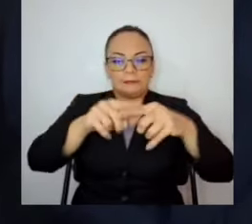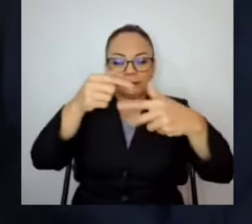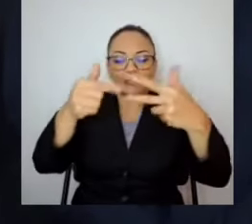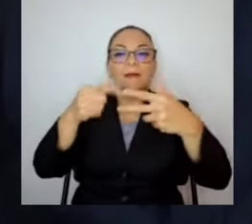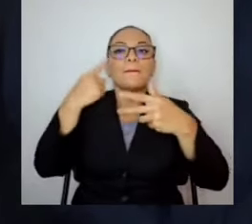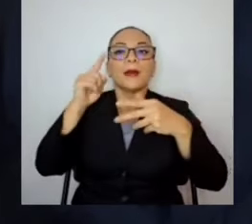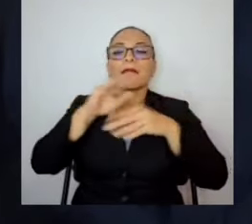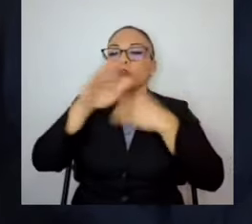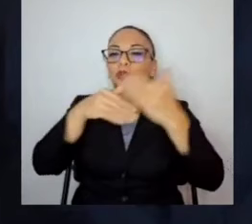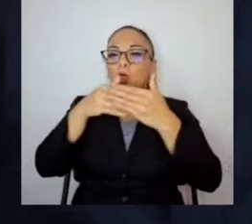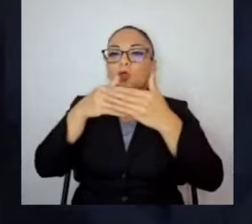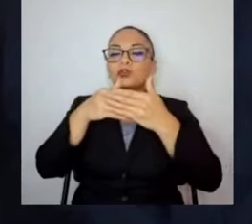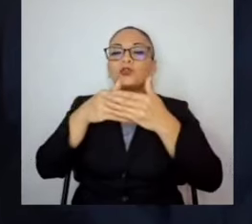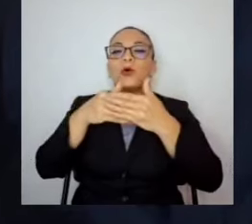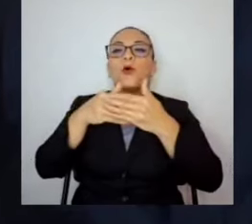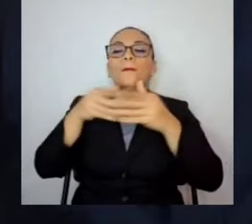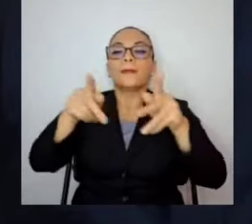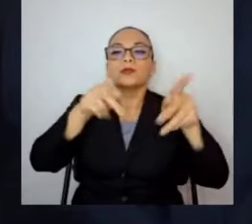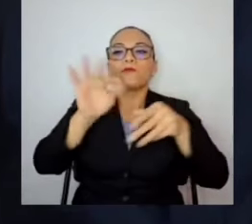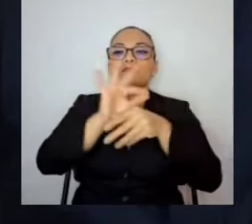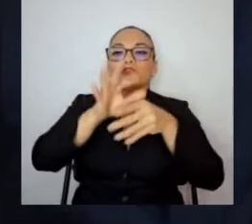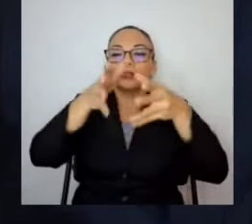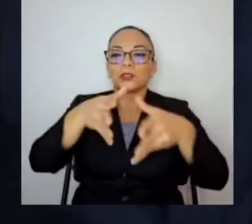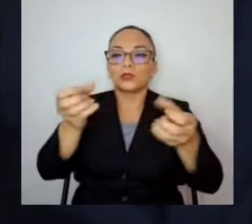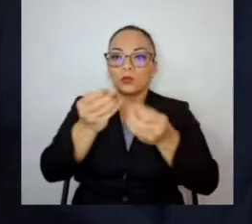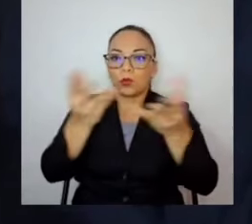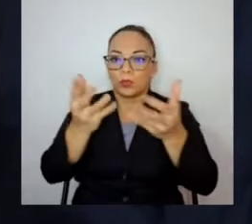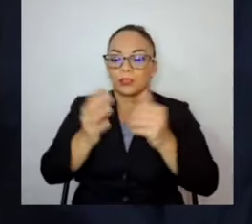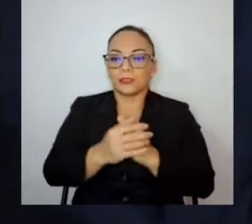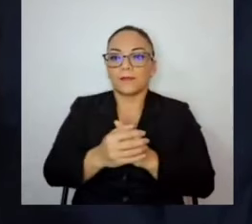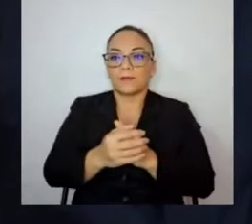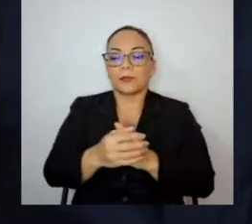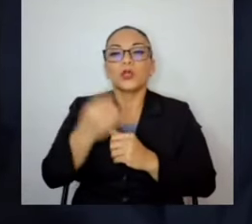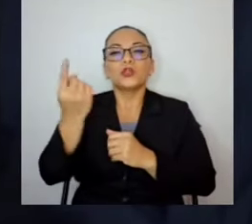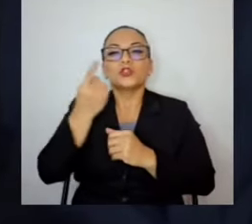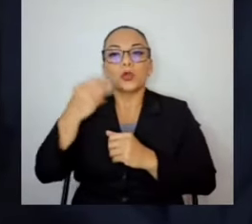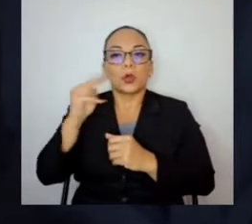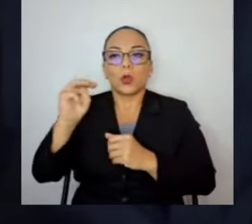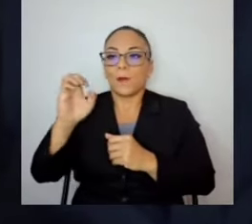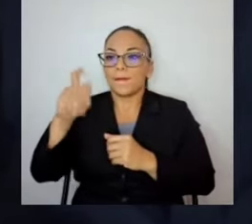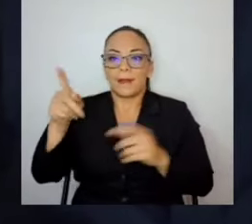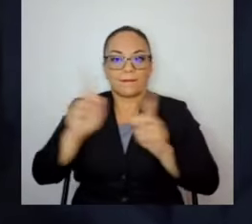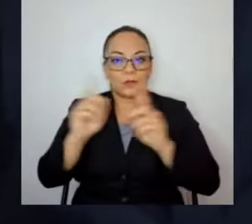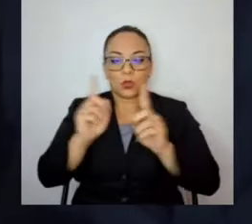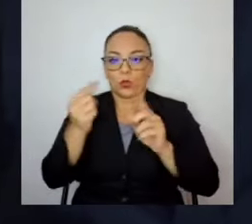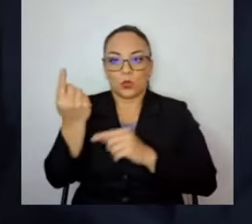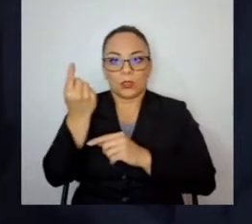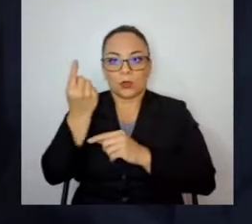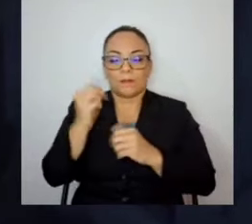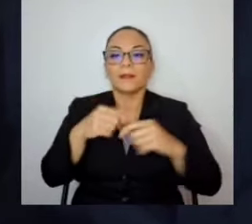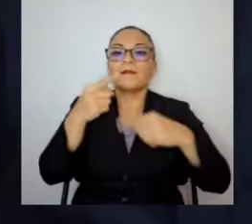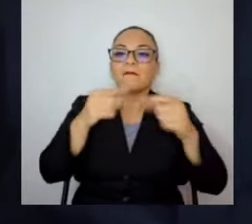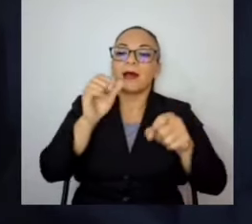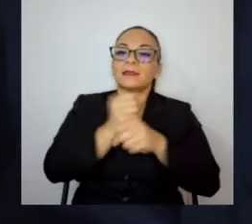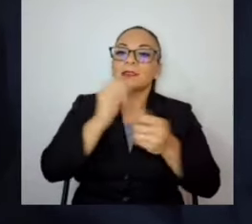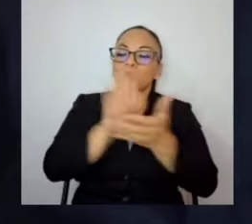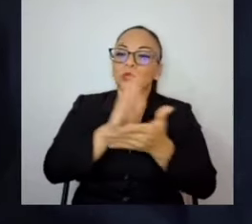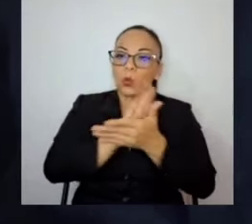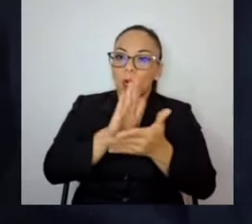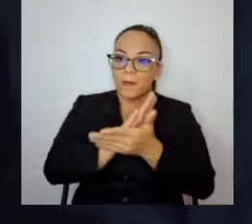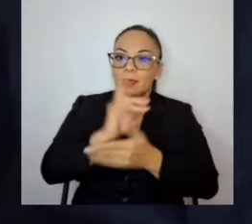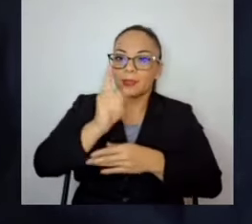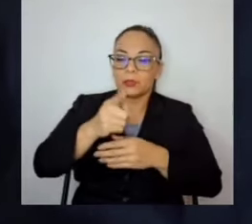todos los empleados públicos, a excepción del Ministerio de Educación, mediante una directriz que va a emitir el día de mañana,